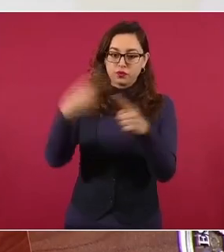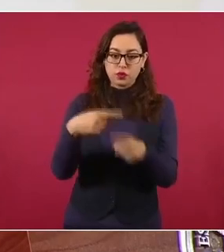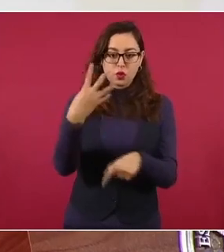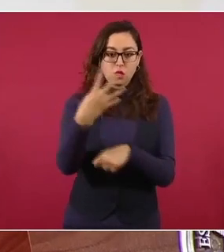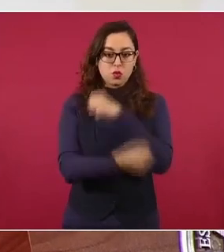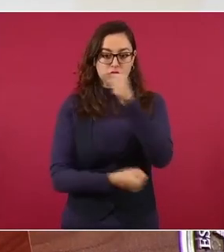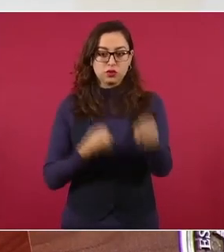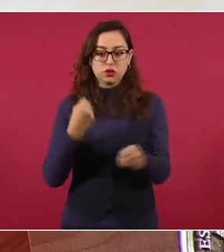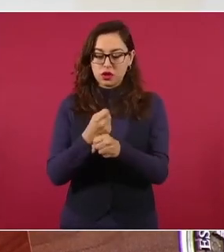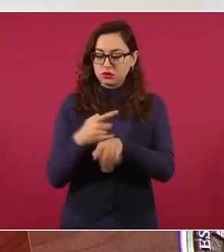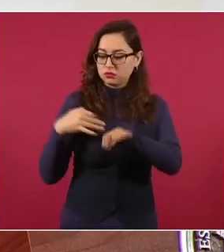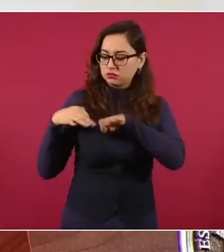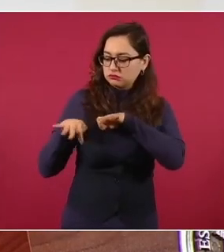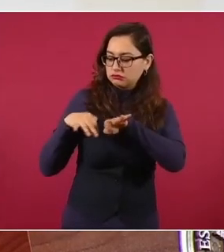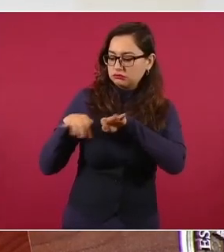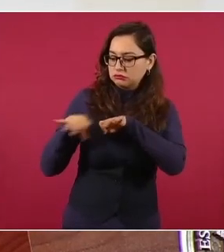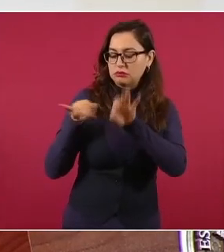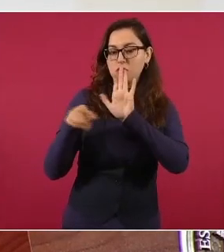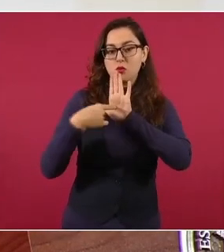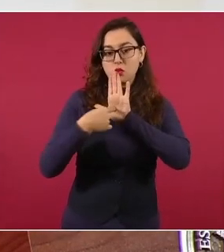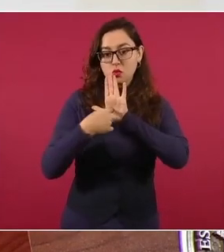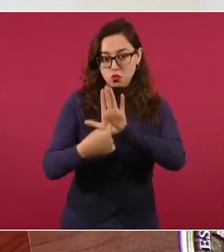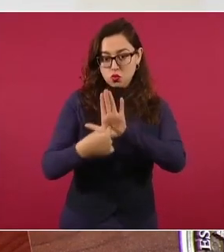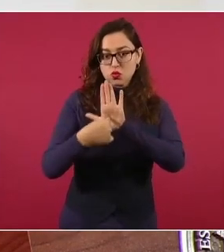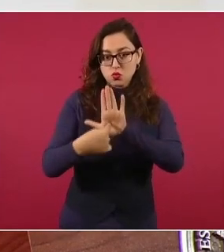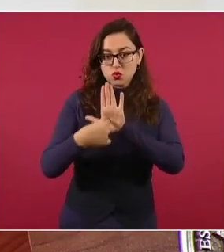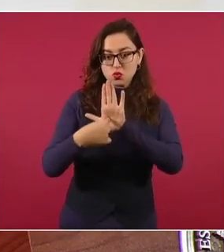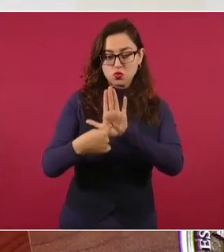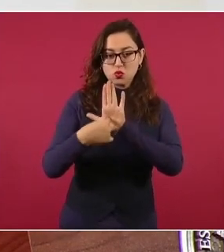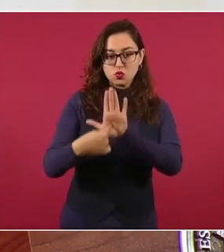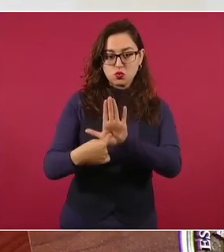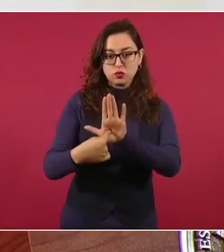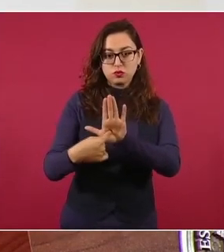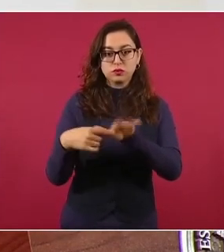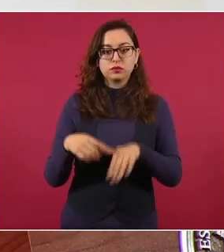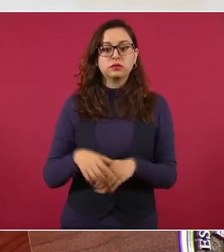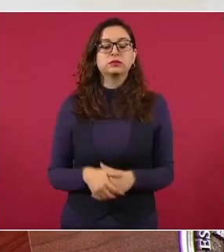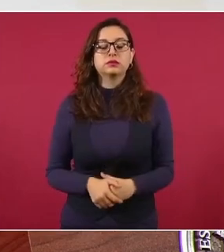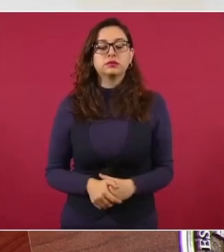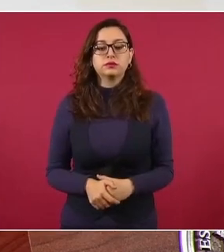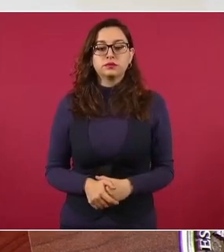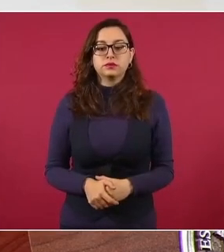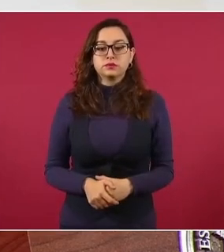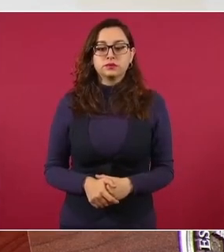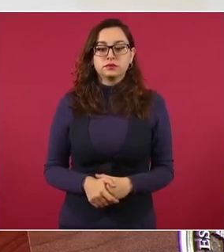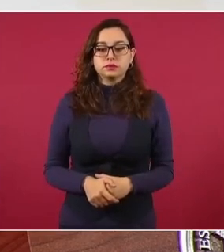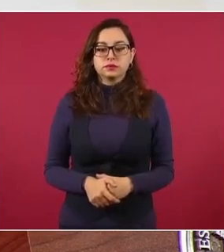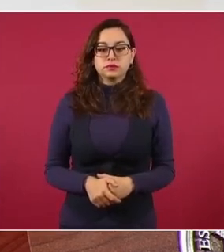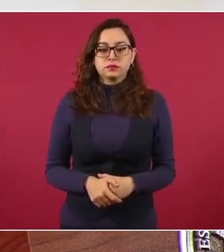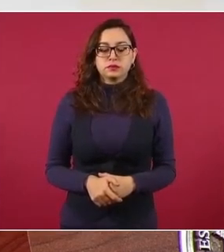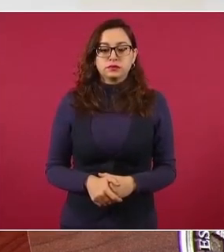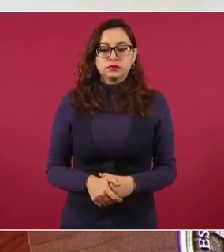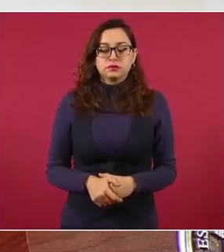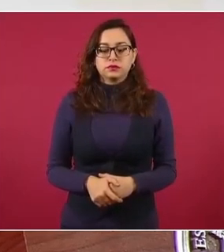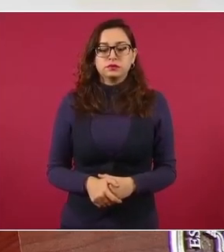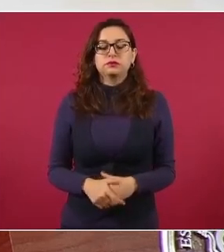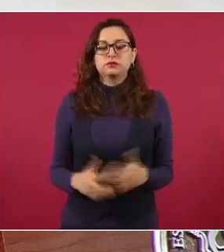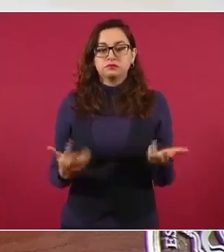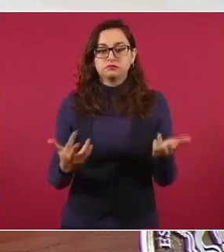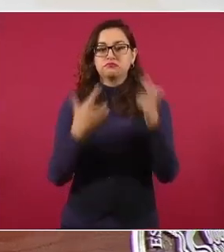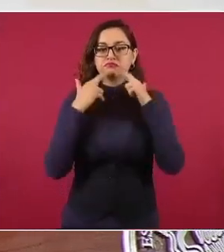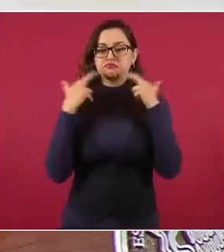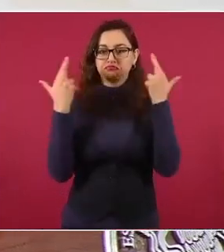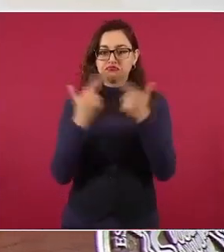es una reunión amplia,